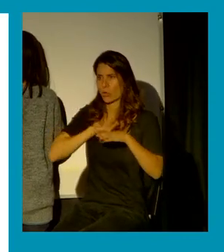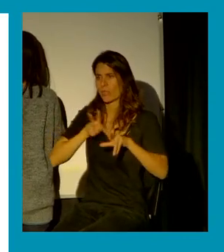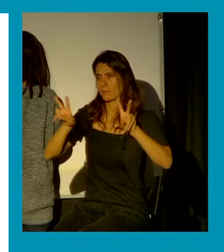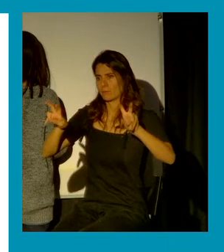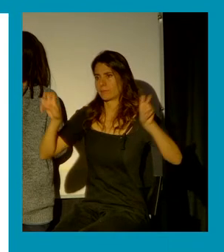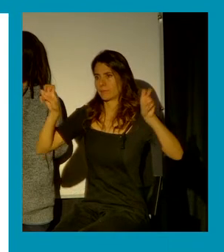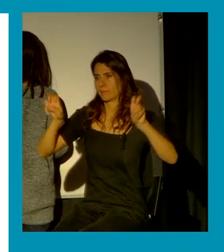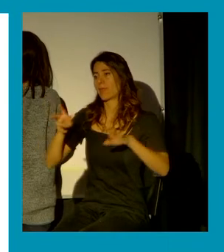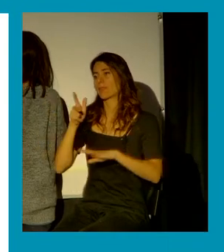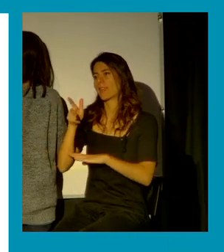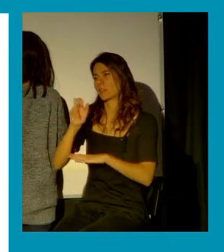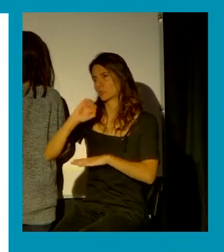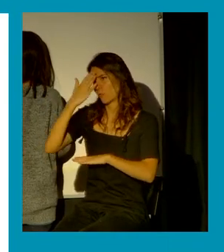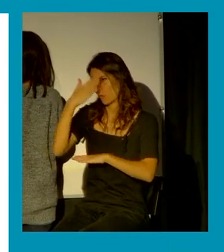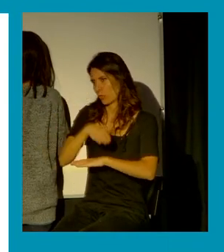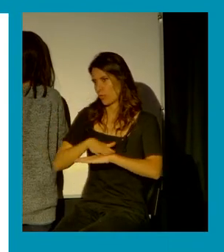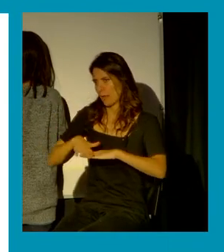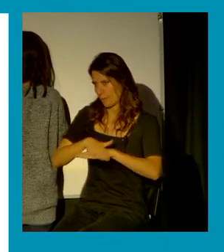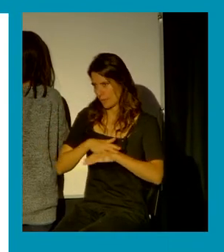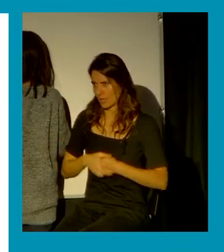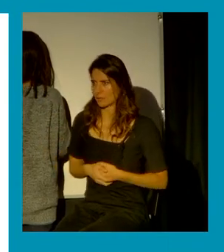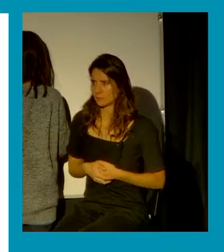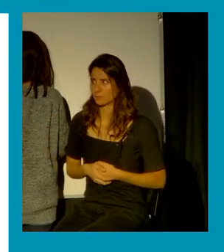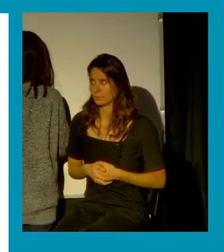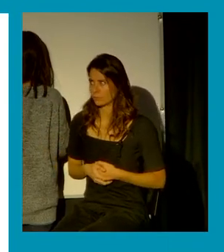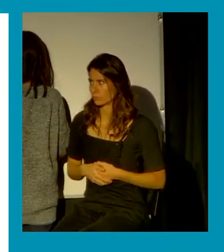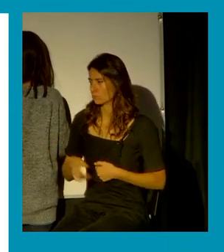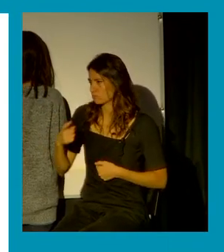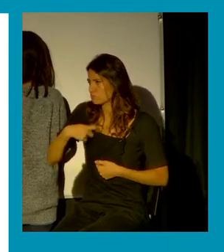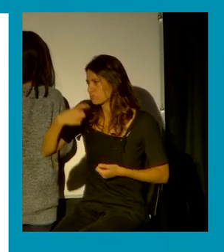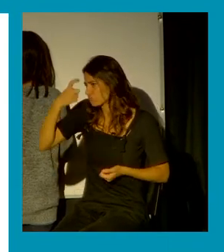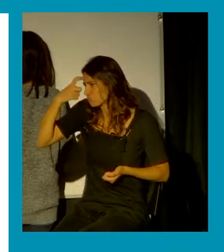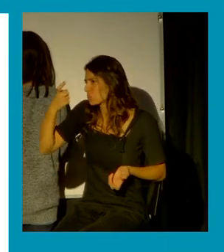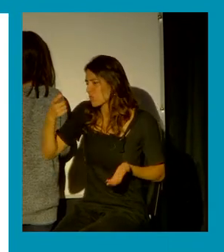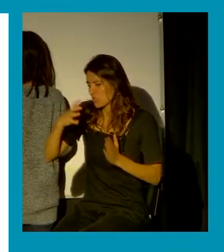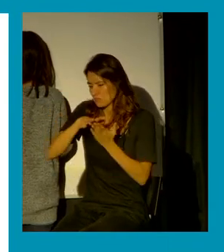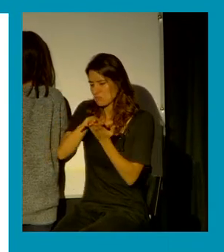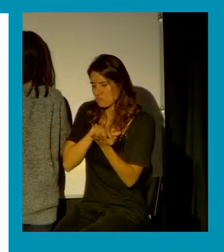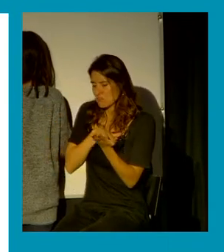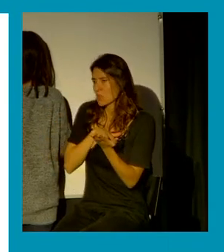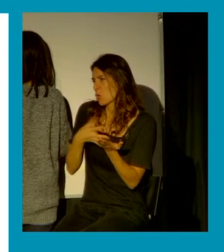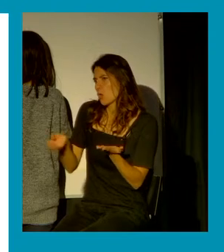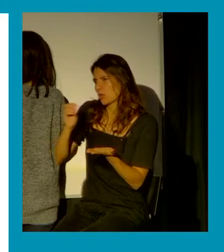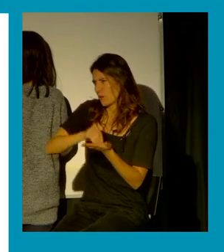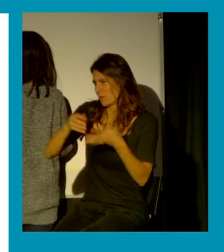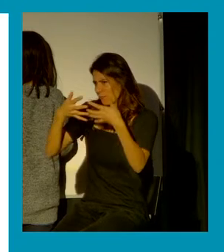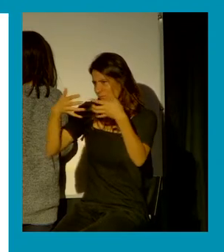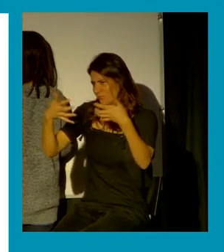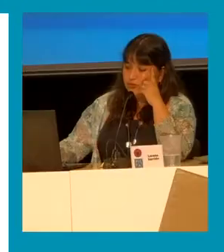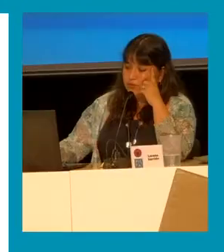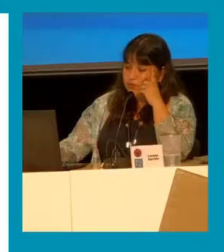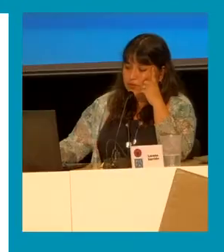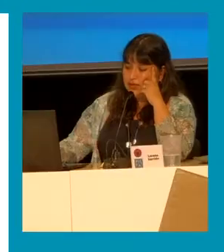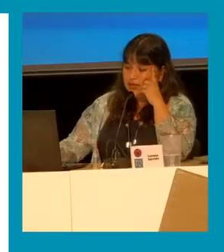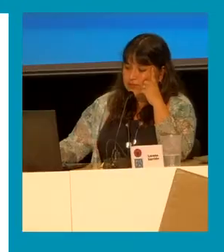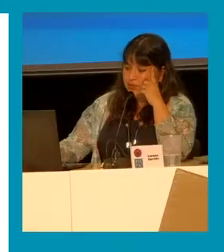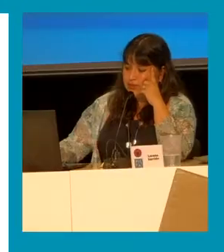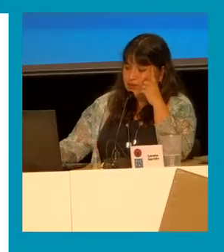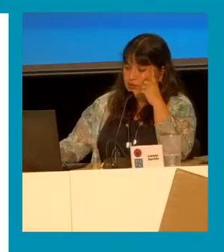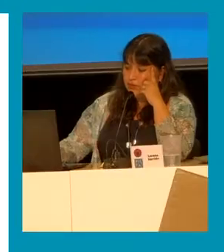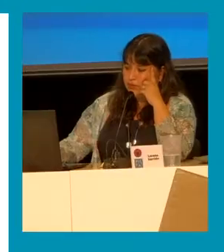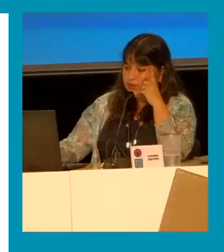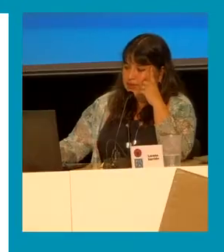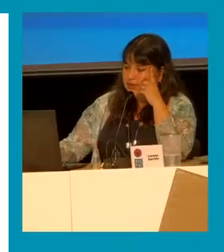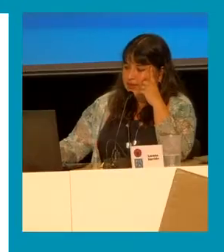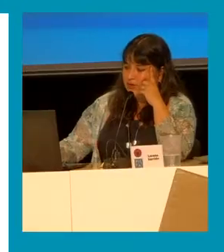de nuevo los preámbulos nos hablan muy bien y luego la práctica y a veces incluso en lo que nosotras estamos pensando como prioridades puede